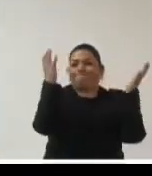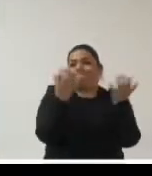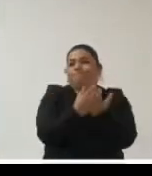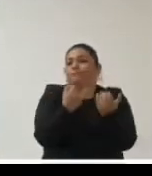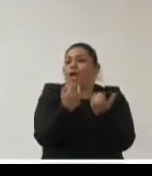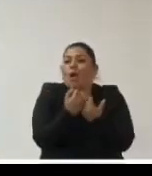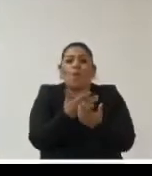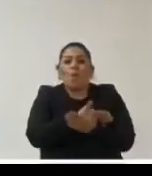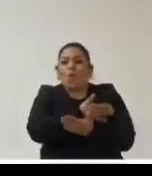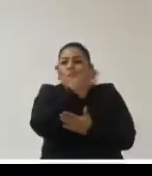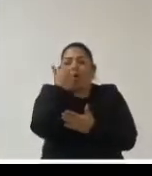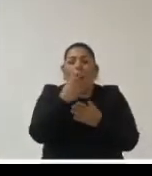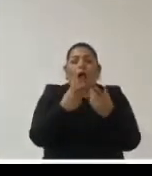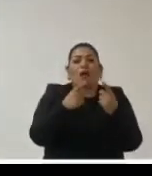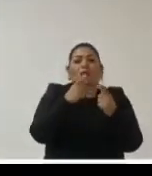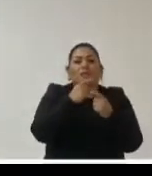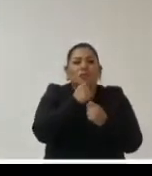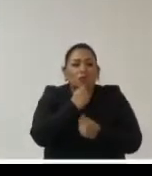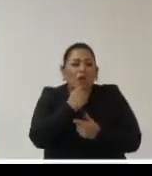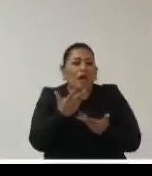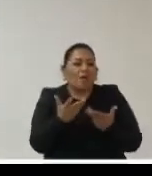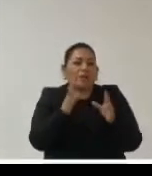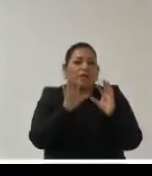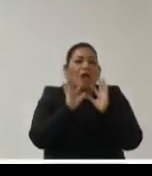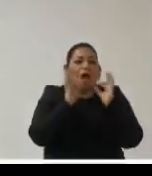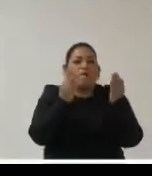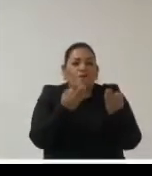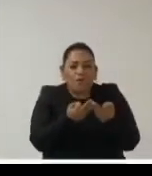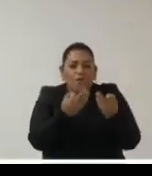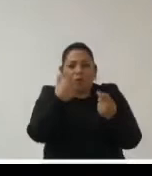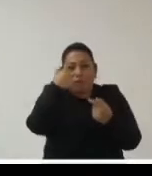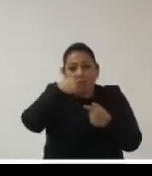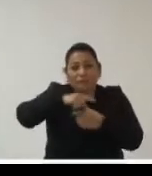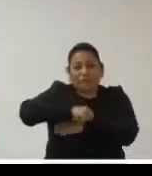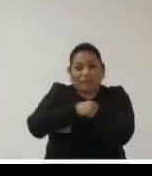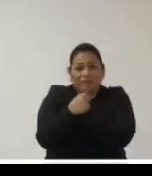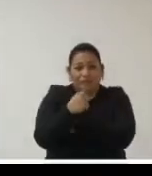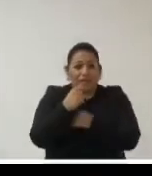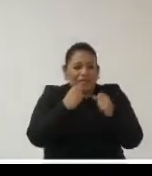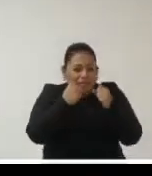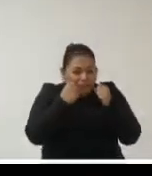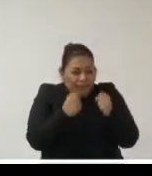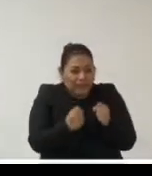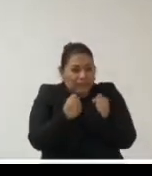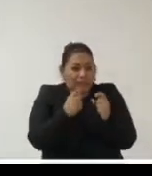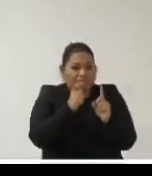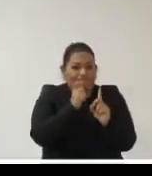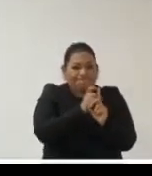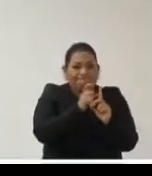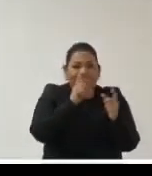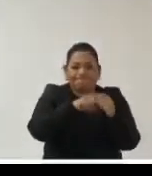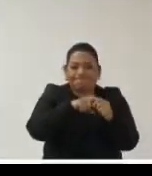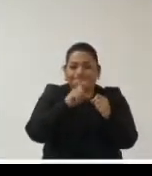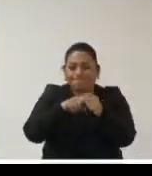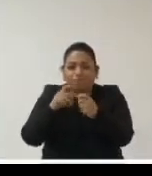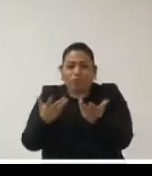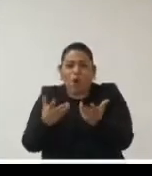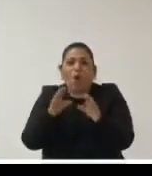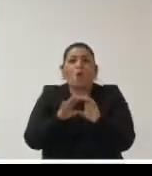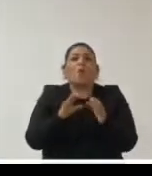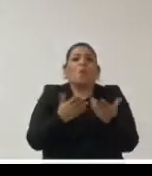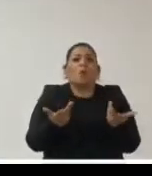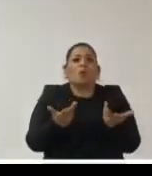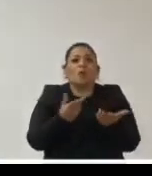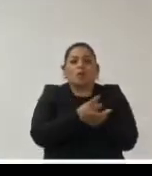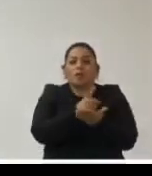con la necesidad de poder generar instrumentos que sean adecuados en esta materia para evitar justamente la vulneración a derechos que son